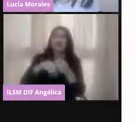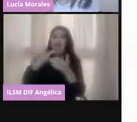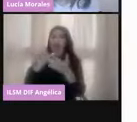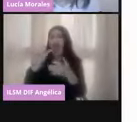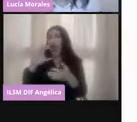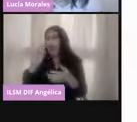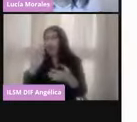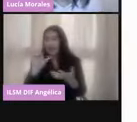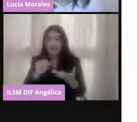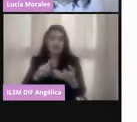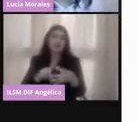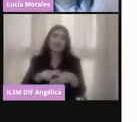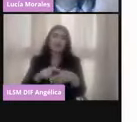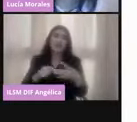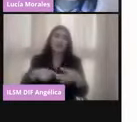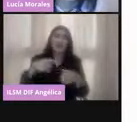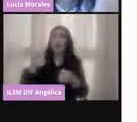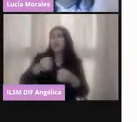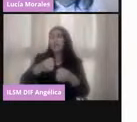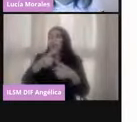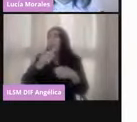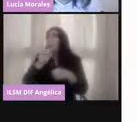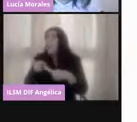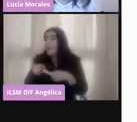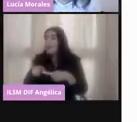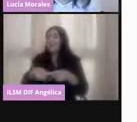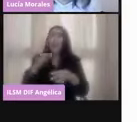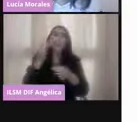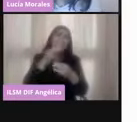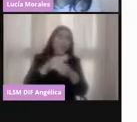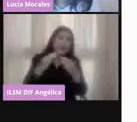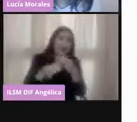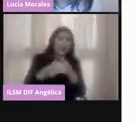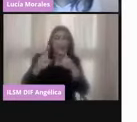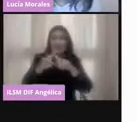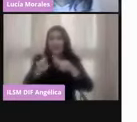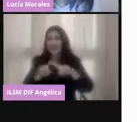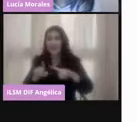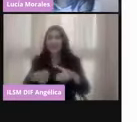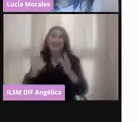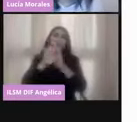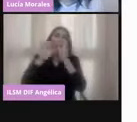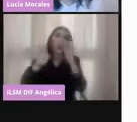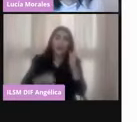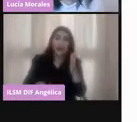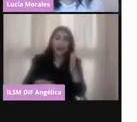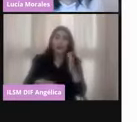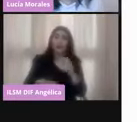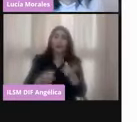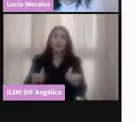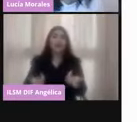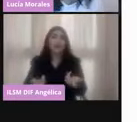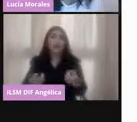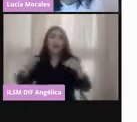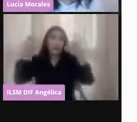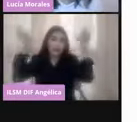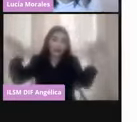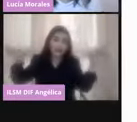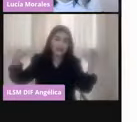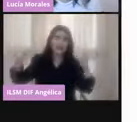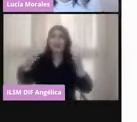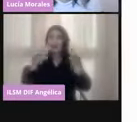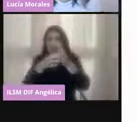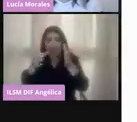actas de la jornada electoral, pero también aquellos materiales electorales, por ejemplo, las mamparas, las urnas,